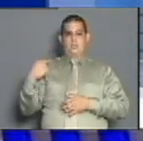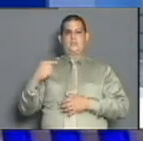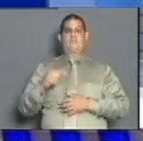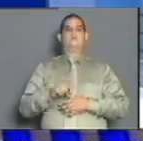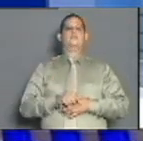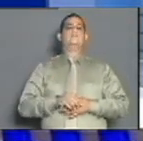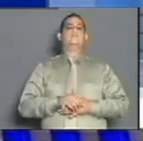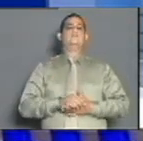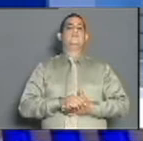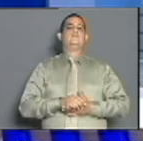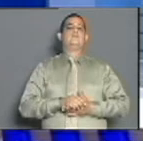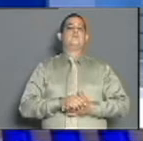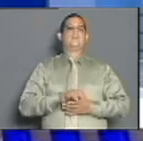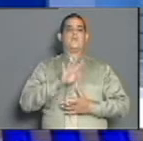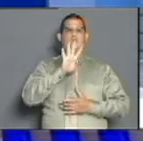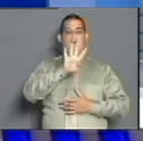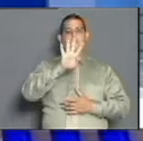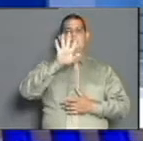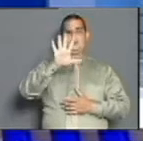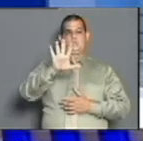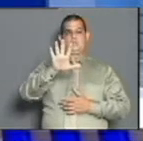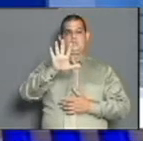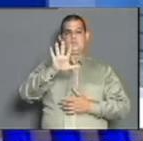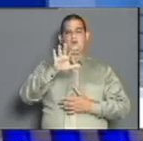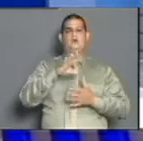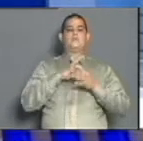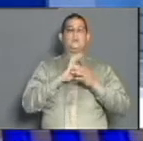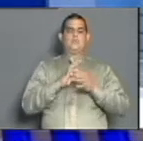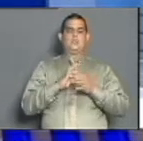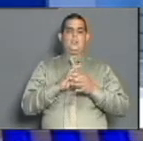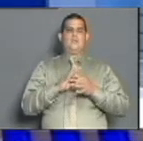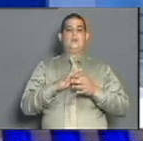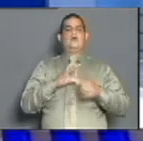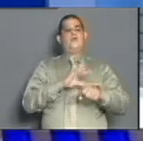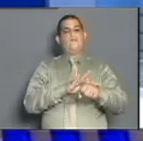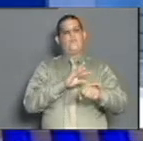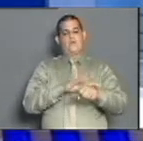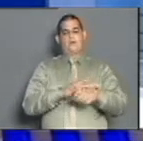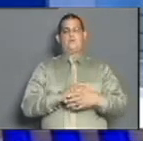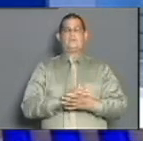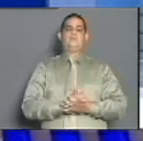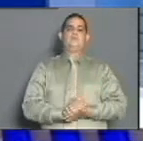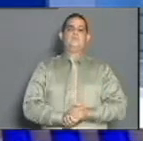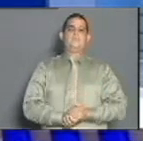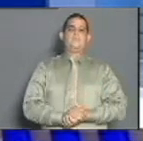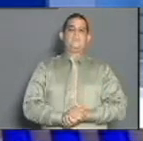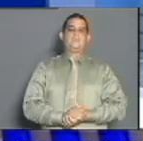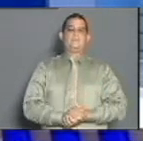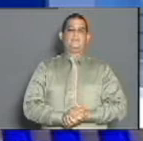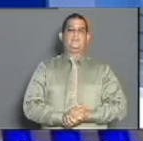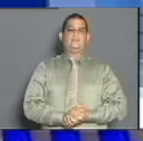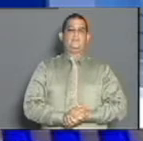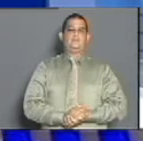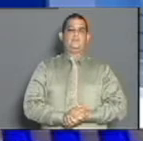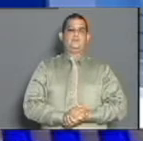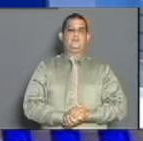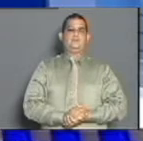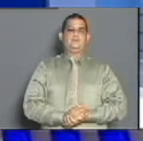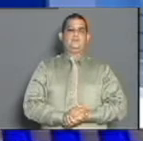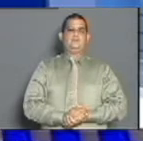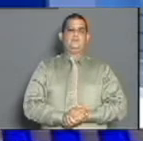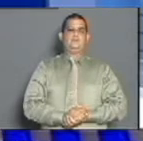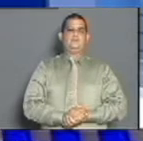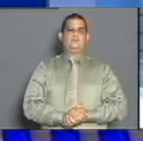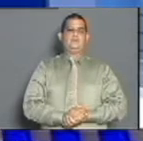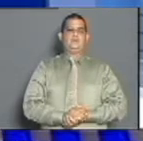esto es un número bien importante. 45 personas permanecen ingresadas en las unidades de cuidados intensivos de los hospitales diseñados para atender la COVID